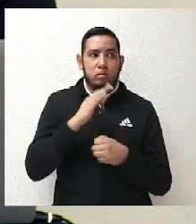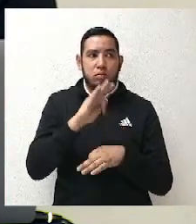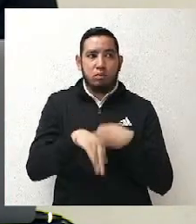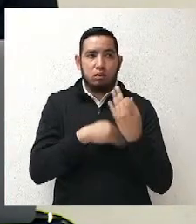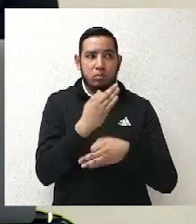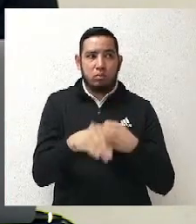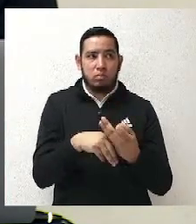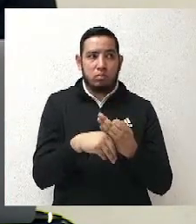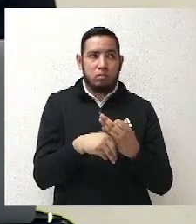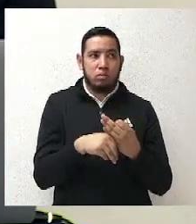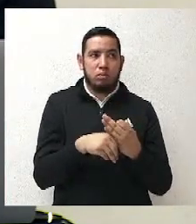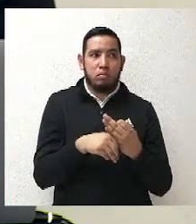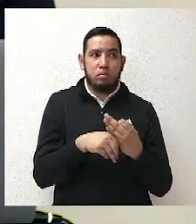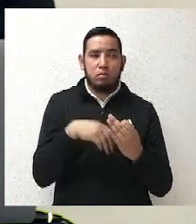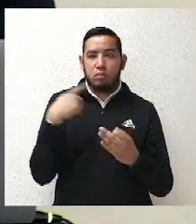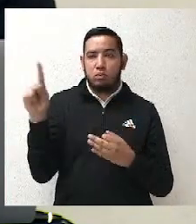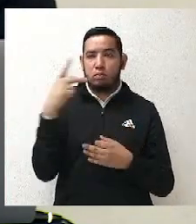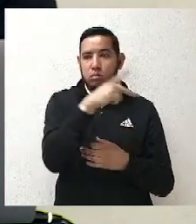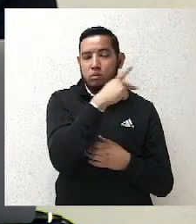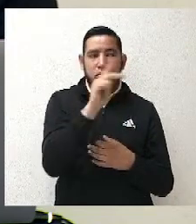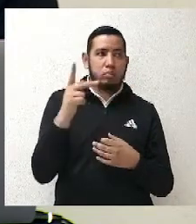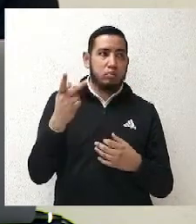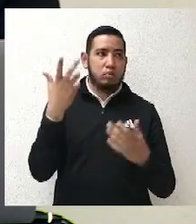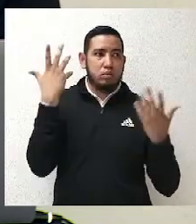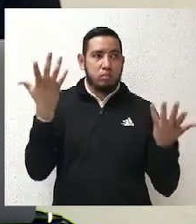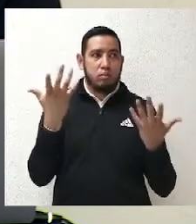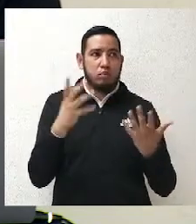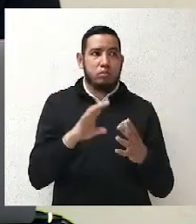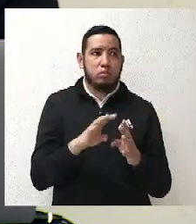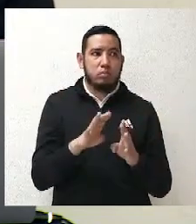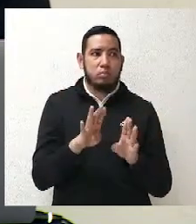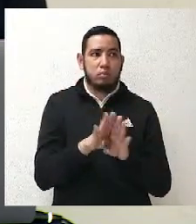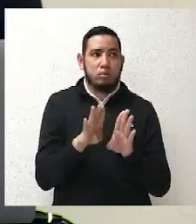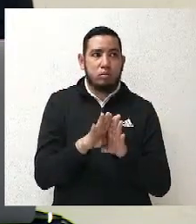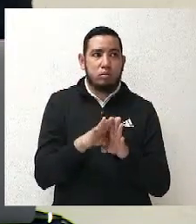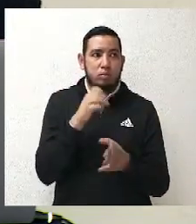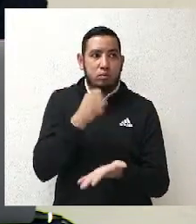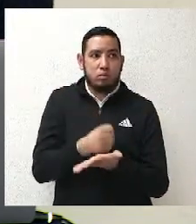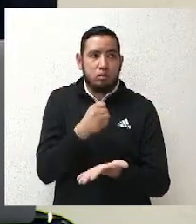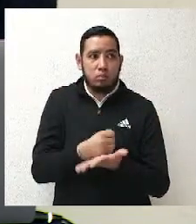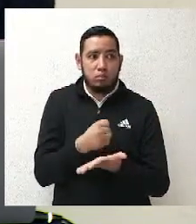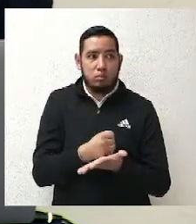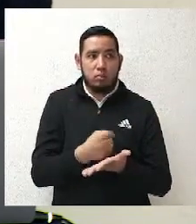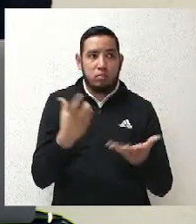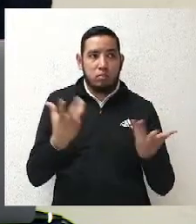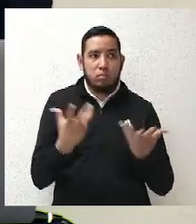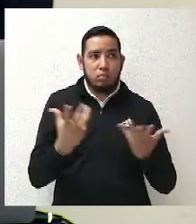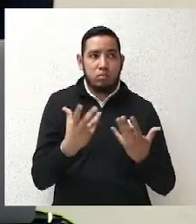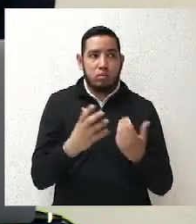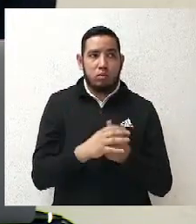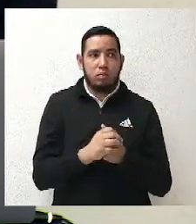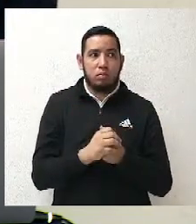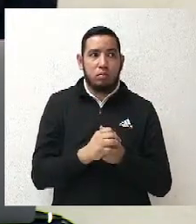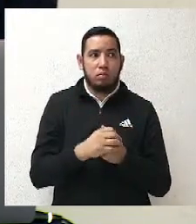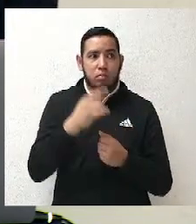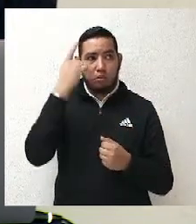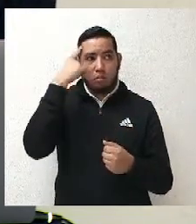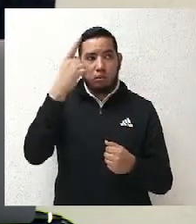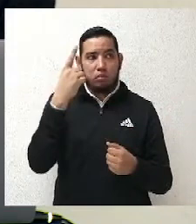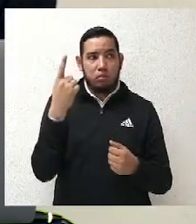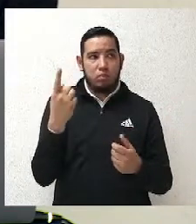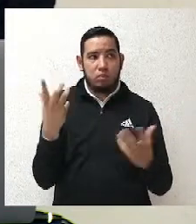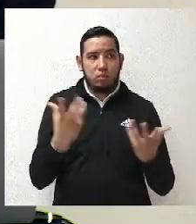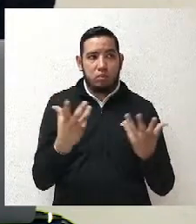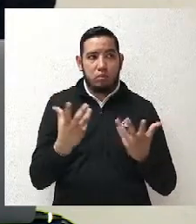decisiones conforme a sus estatutos, pero si la pregunta es que nosotros debemos meternos en su decisión, creo que ya lo comentaba hace rato,